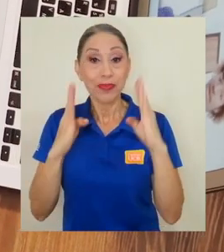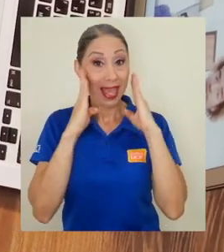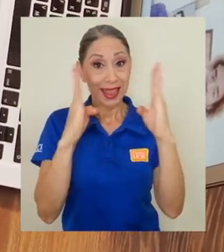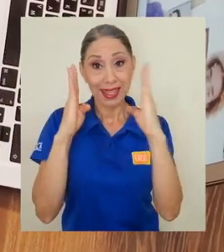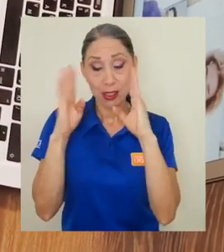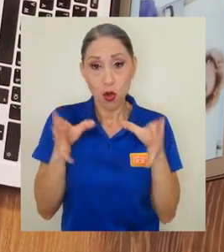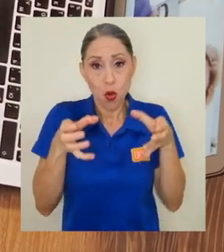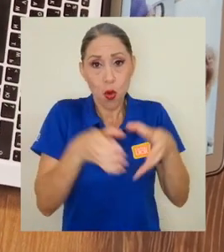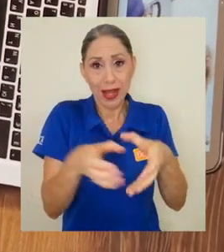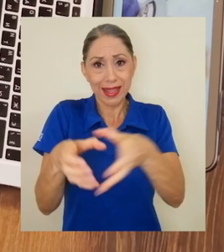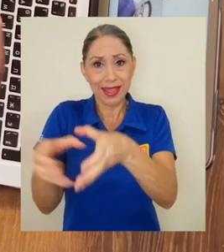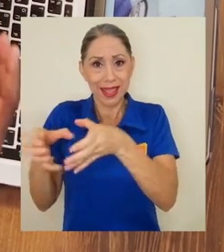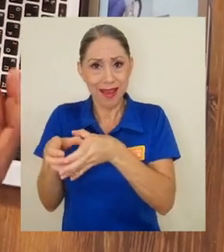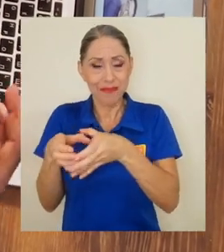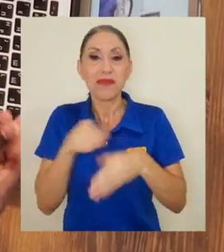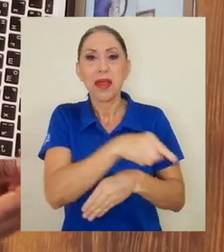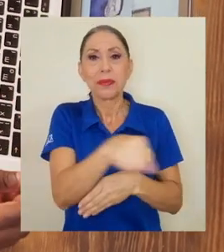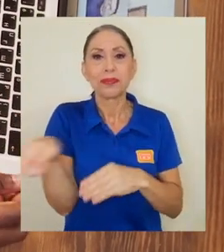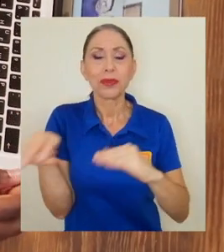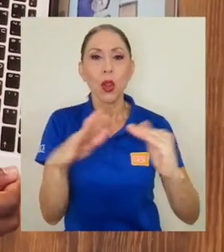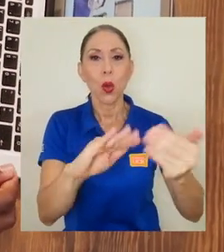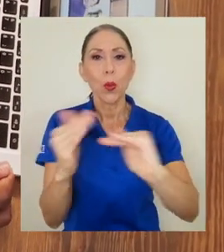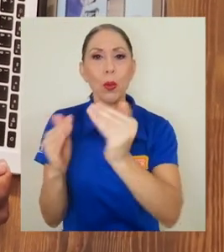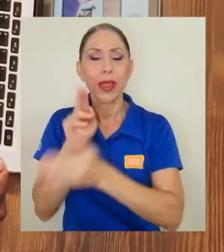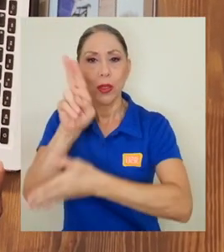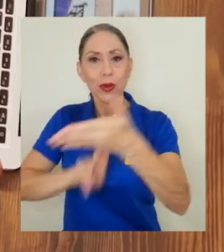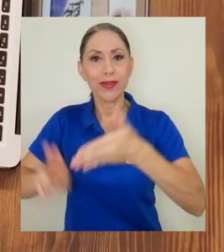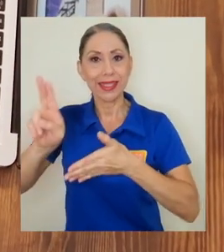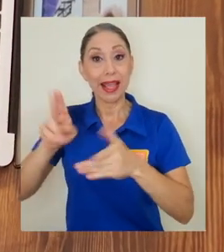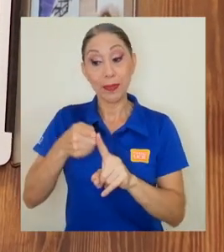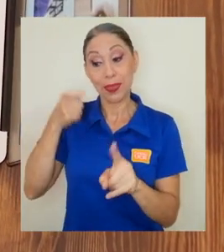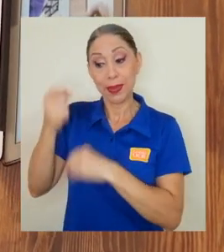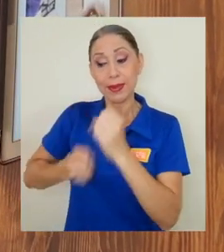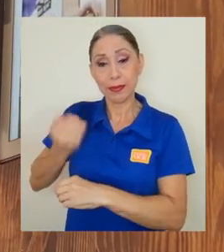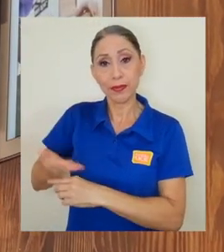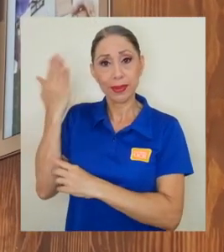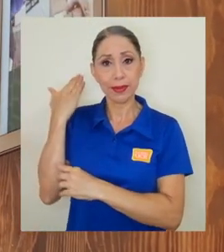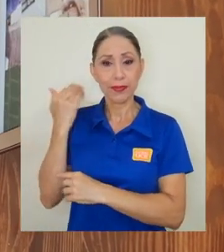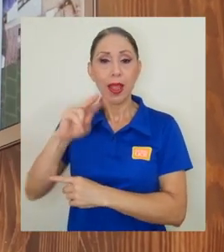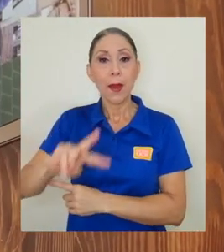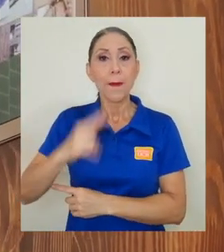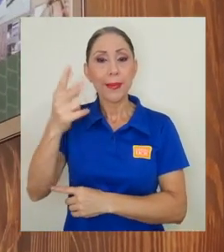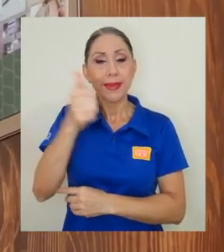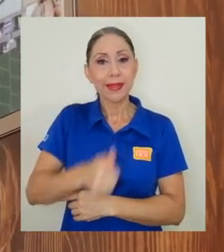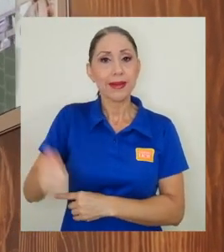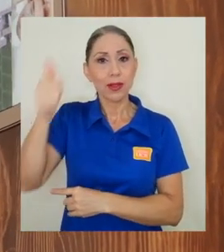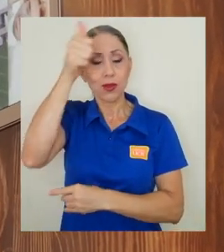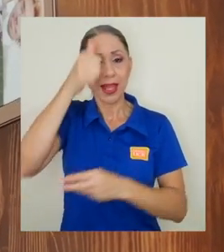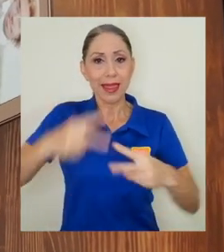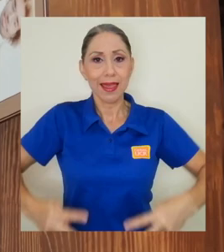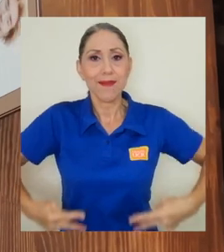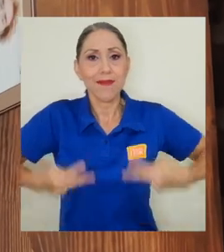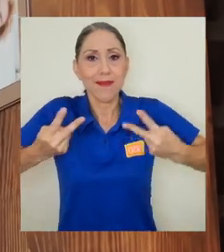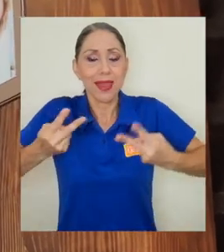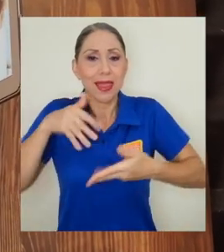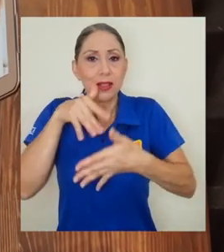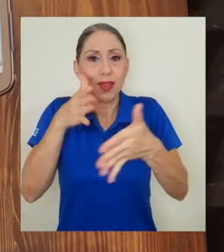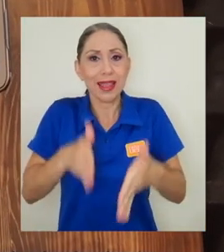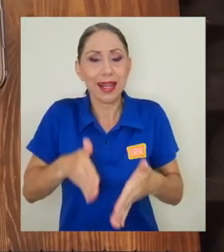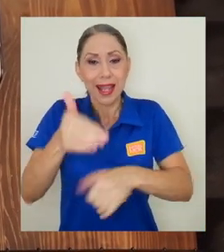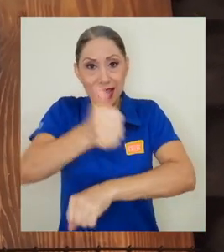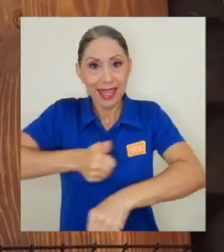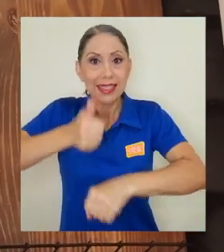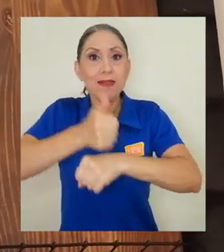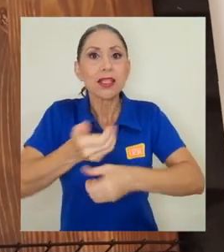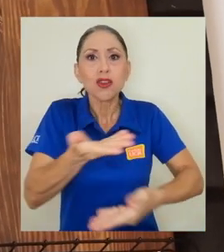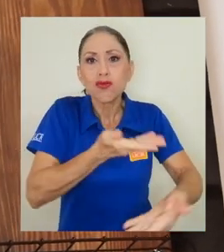comunidad universitaria. Desde el 2020, la Vicerrectoría de Vida Estudiantil estableció espacios de diálogo con las unidades